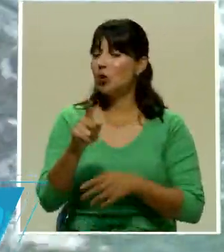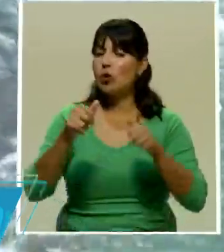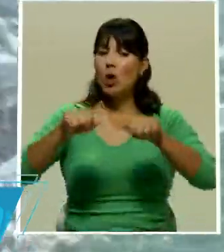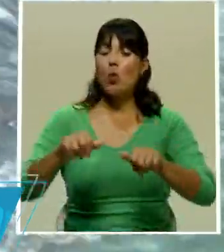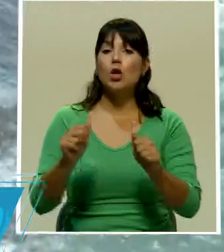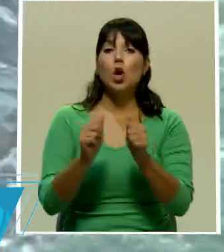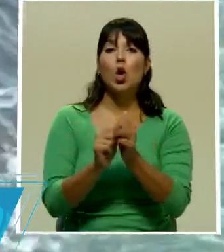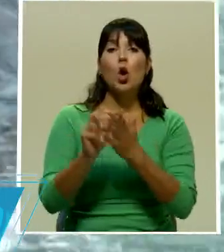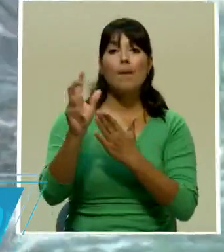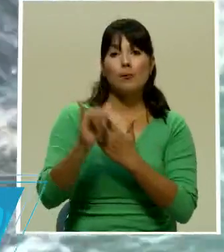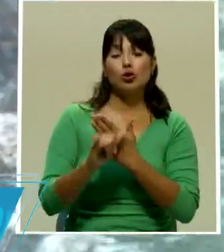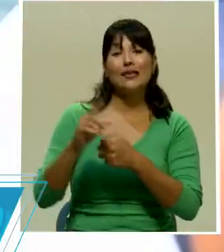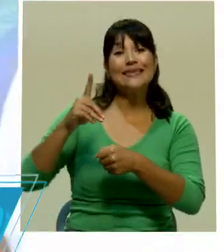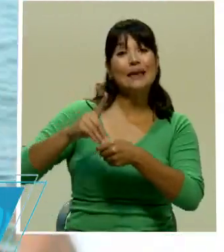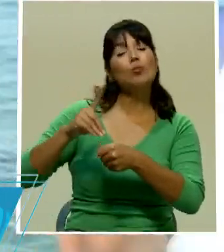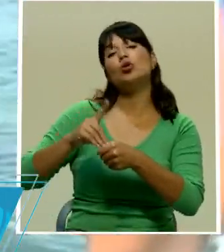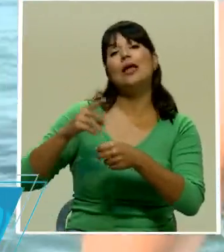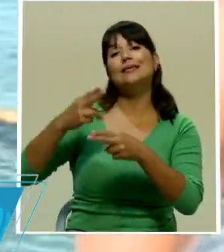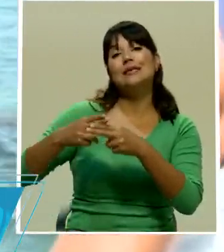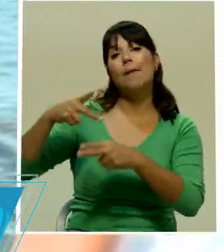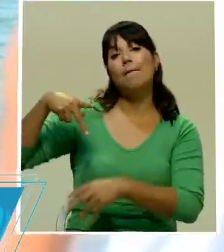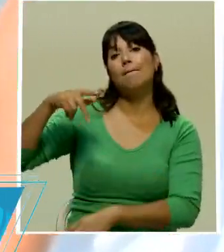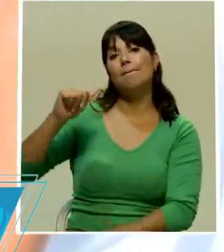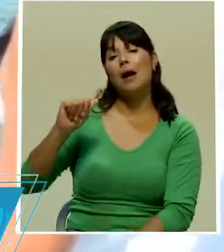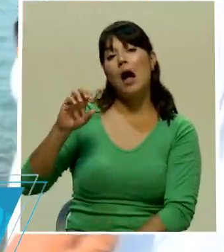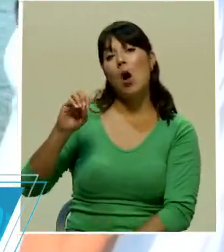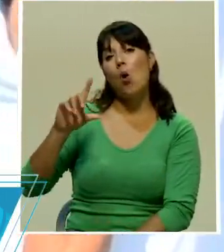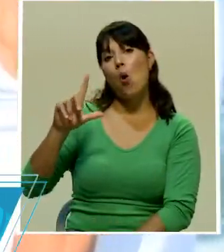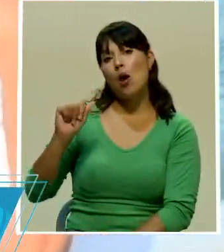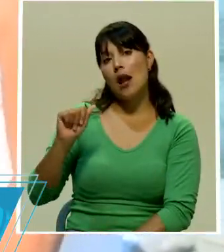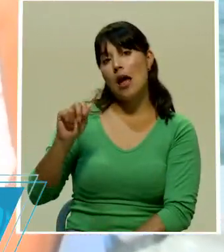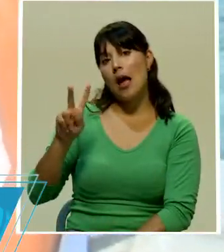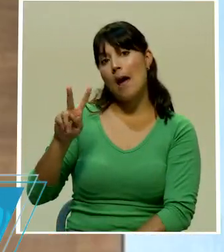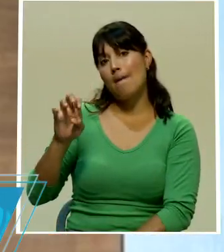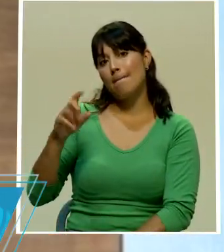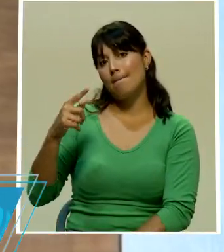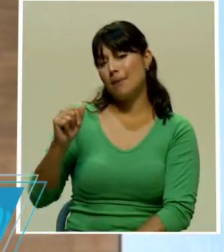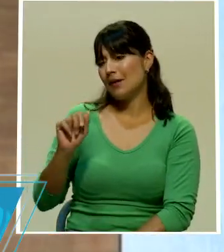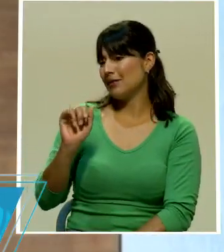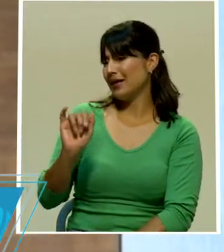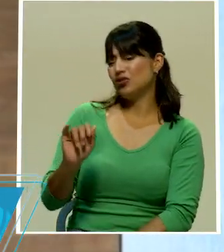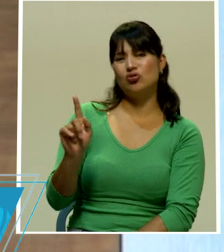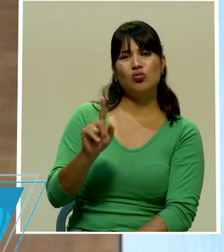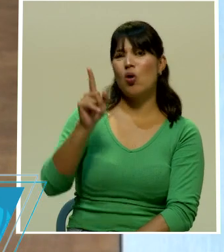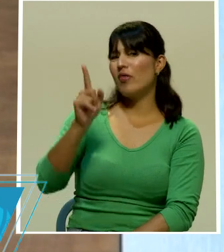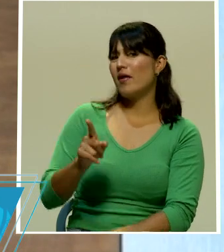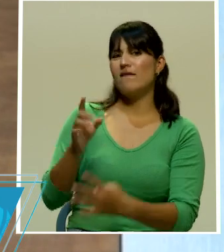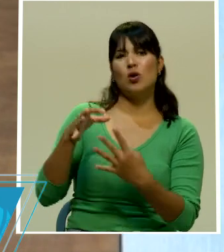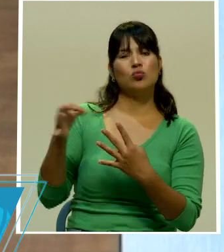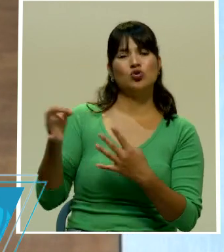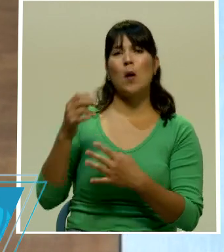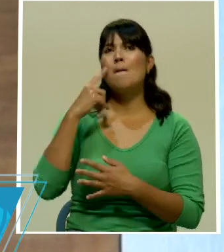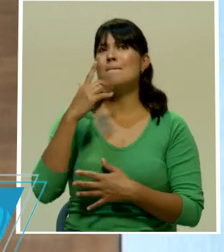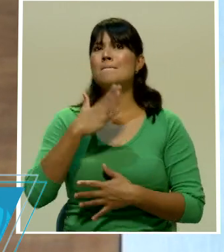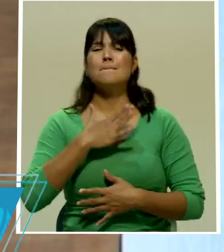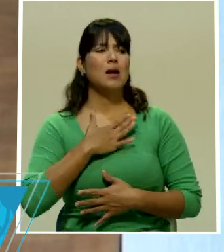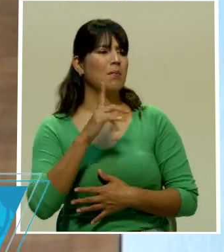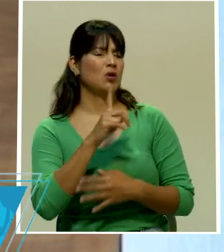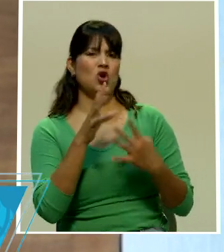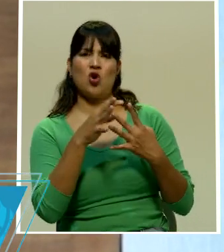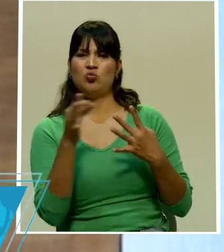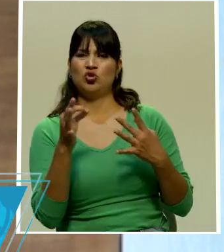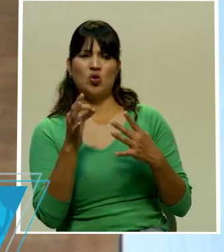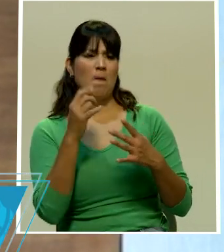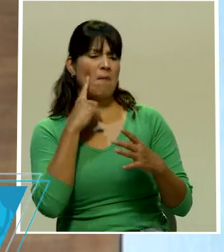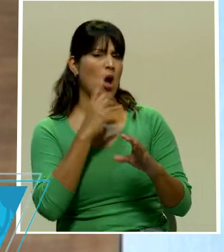la diputada oficialista paola vega dijo que la pesca de arrastre no debe ser una opción arrastre sigue sin ser una opción ni ambiental ni